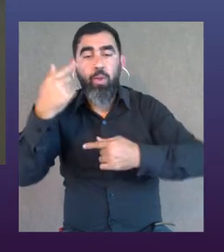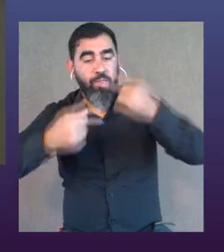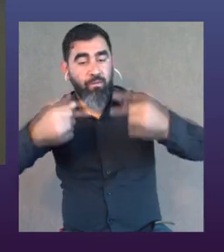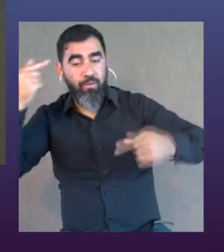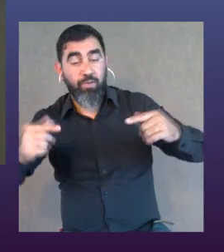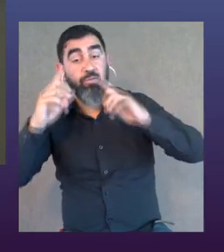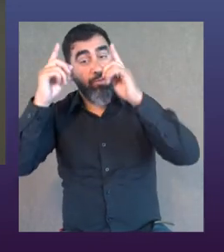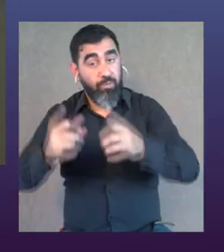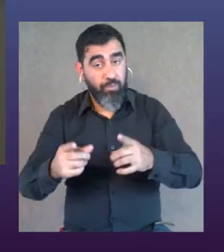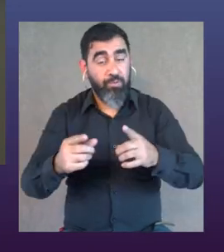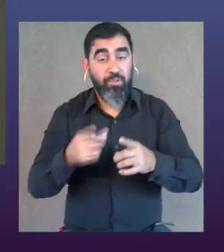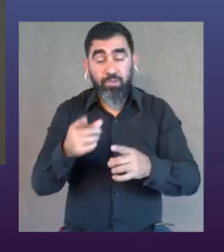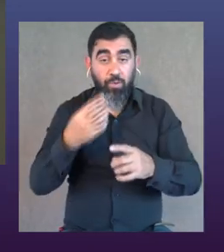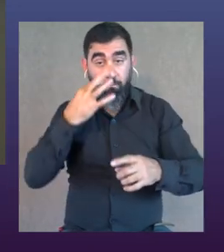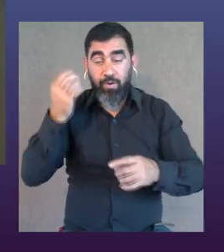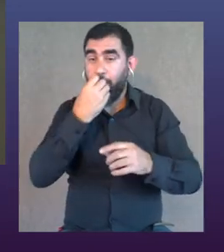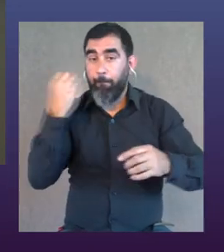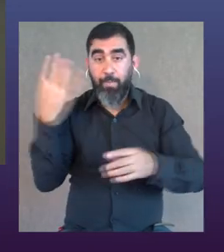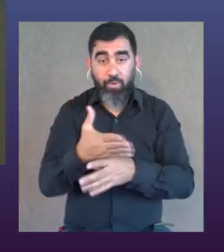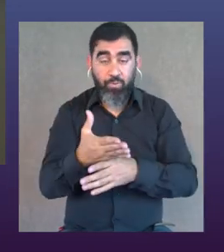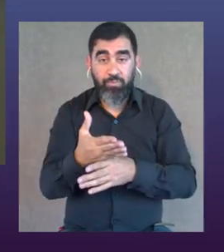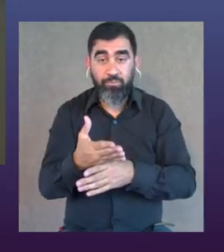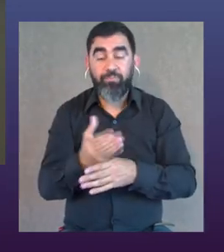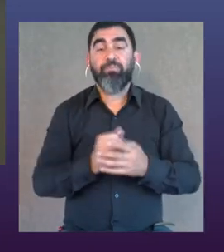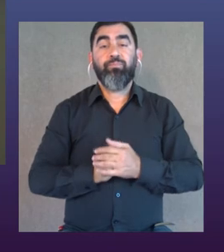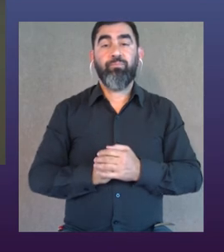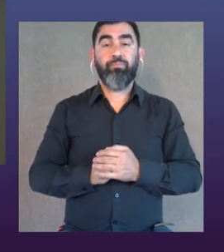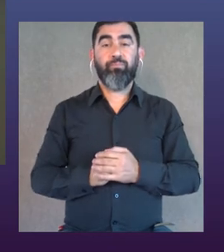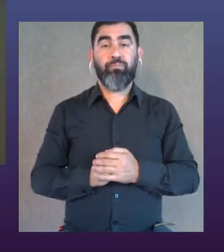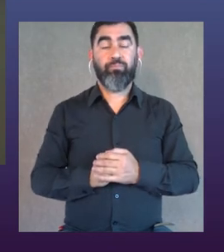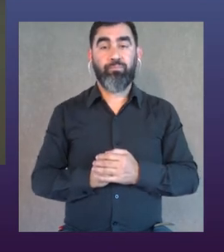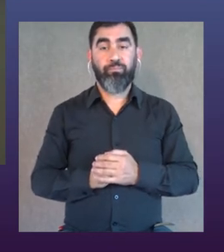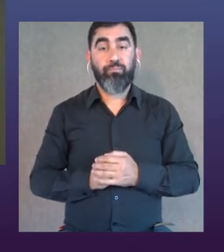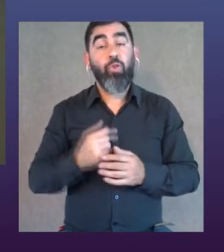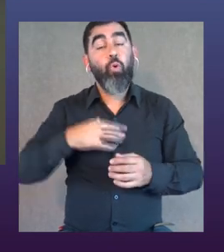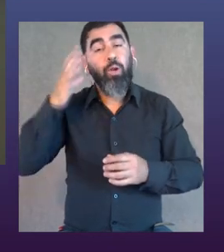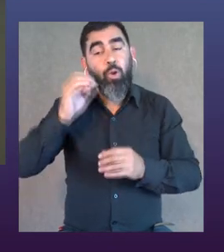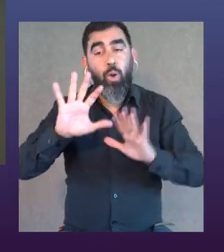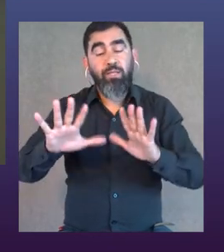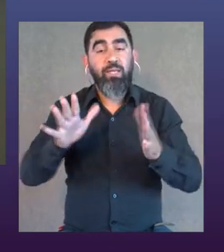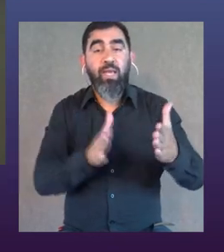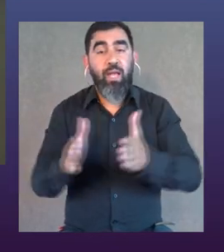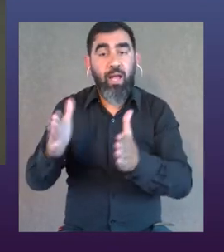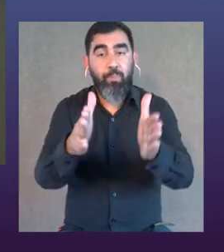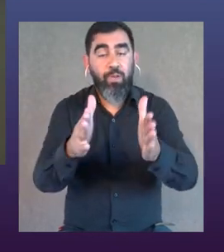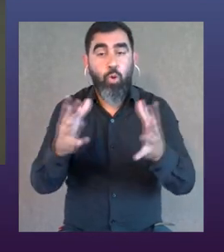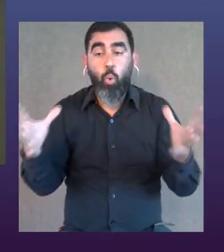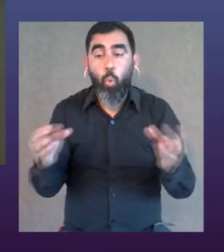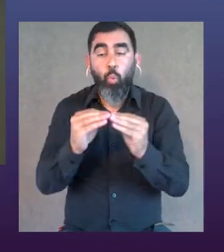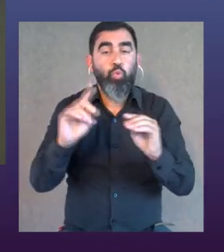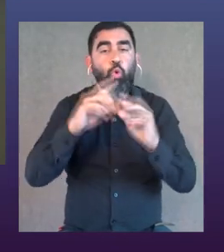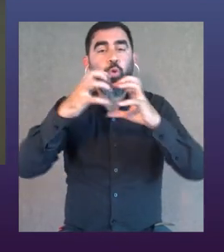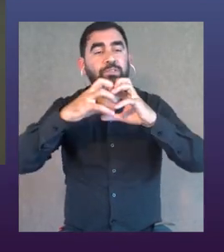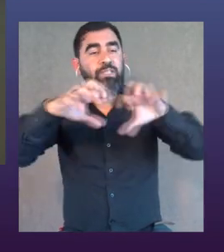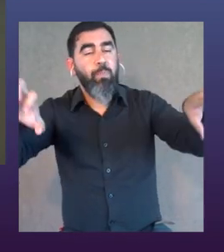mejores cuanto más diversos, o sea, lo que florece es mejor que si quedamos así separados, ¿verdad? me parece que por ahí pasa